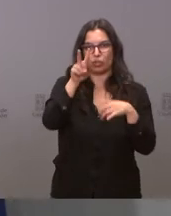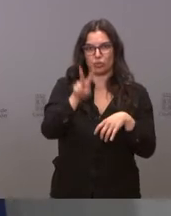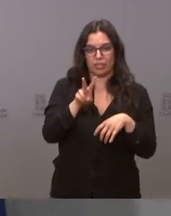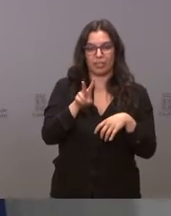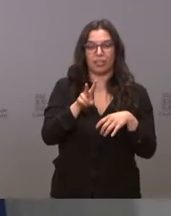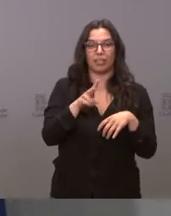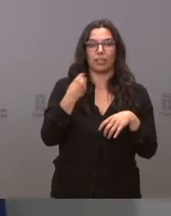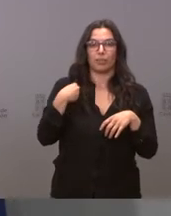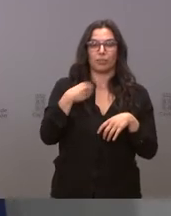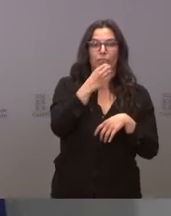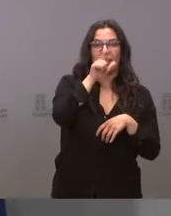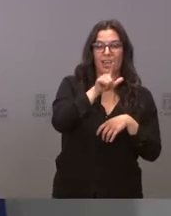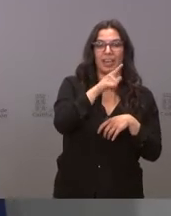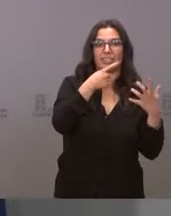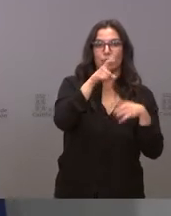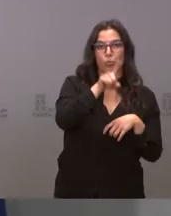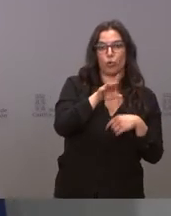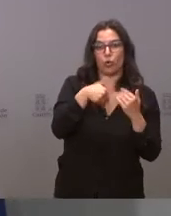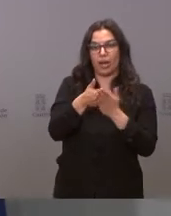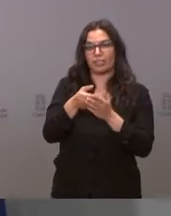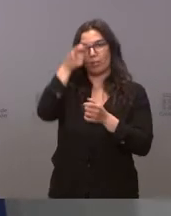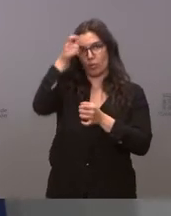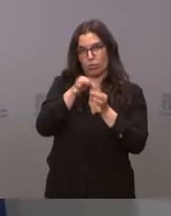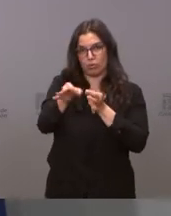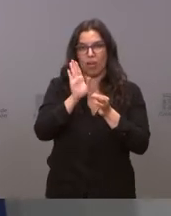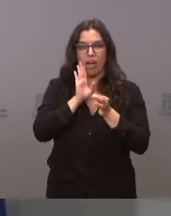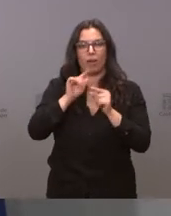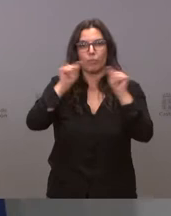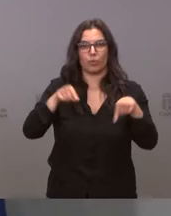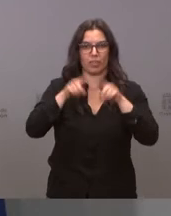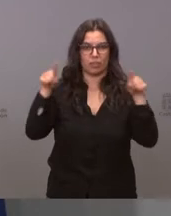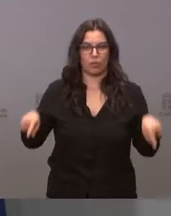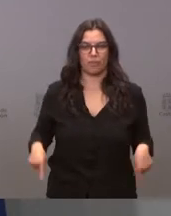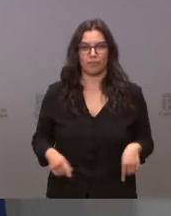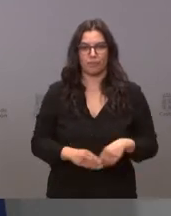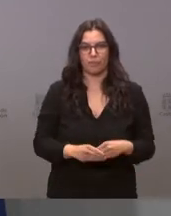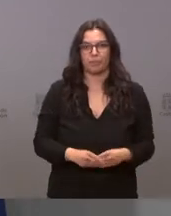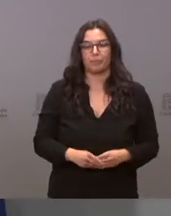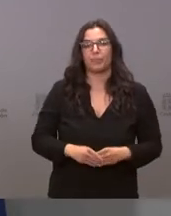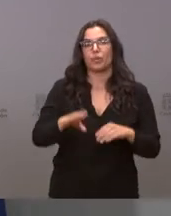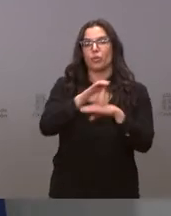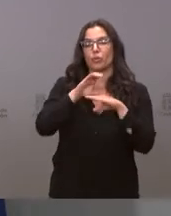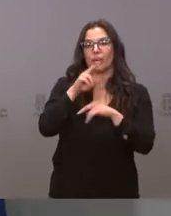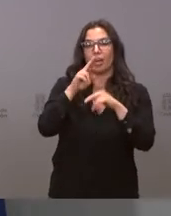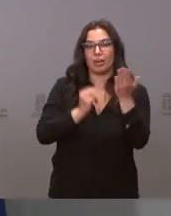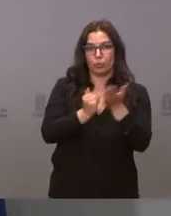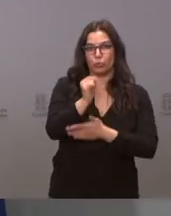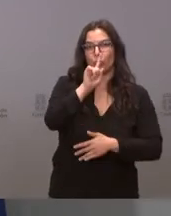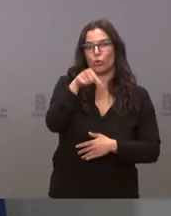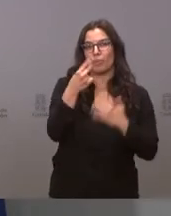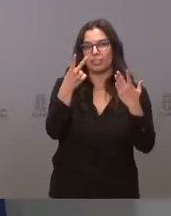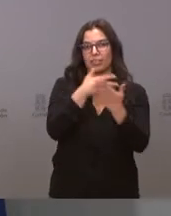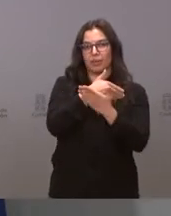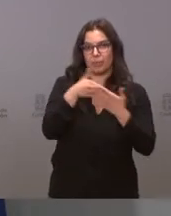la CL 601 y la localidad de Zamarramala en Segovia. La Consejería de Agricultura destina 1,7